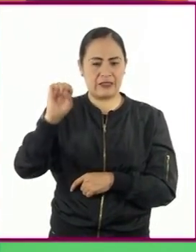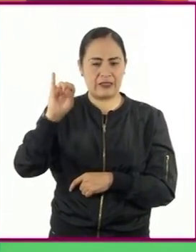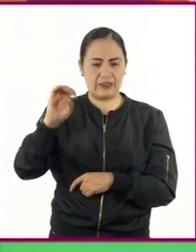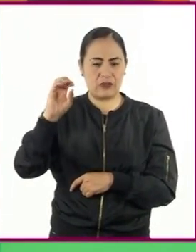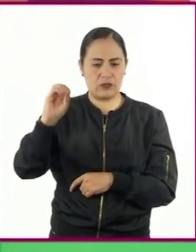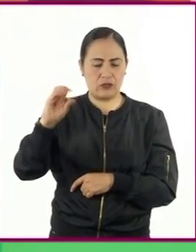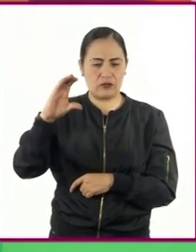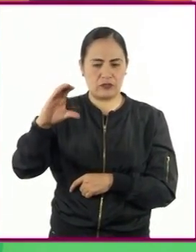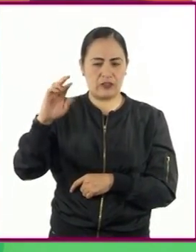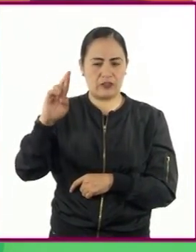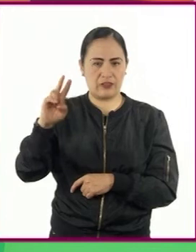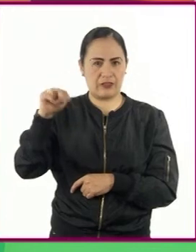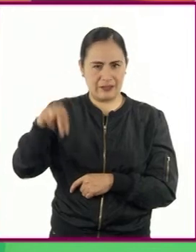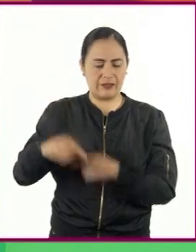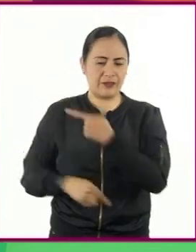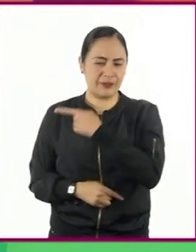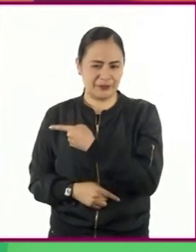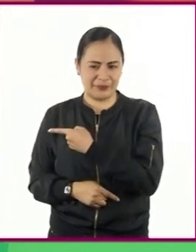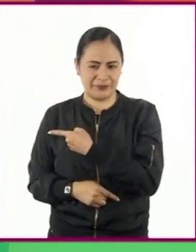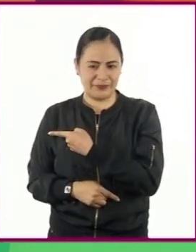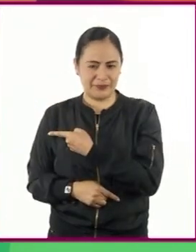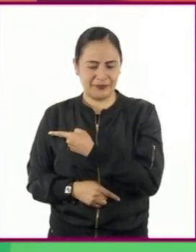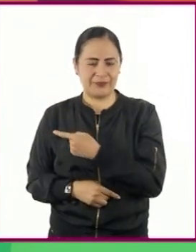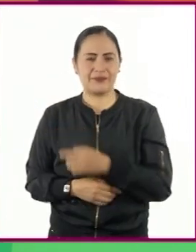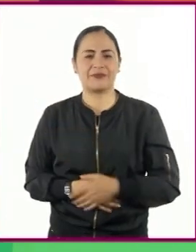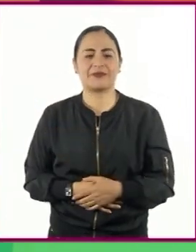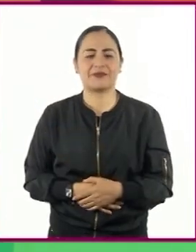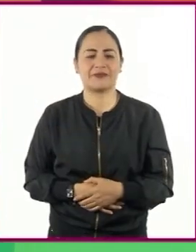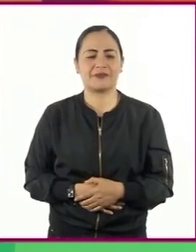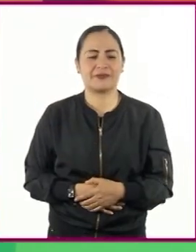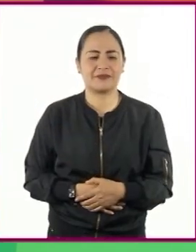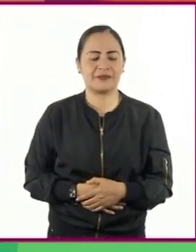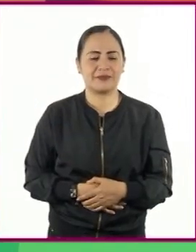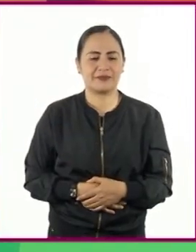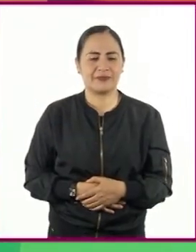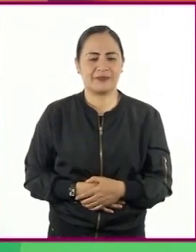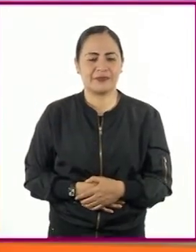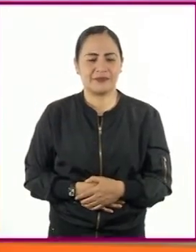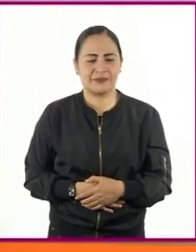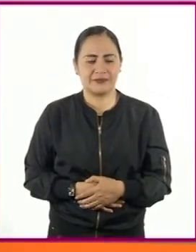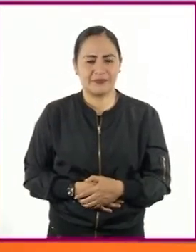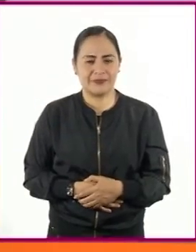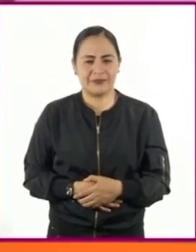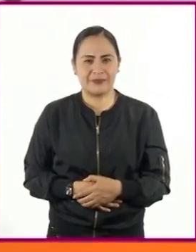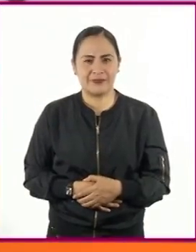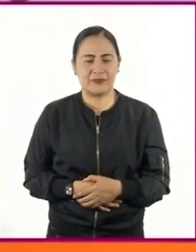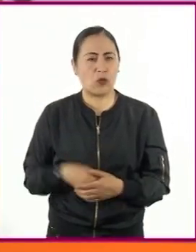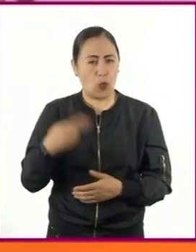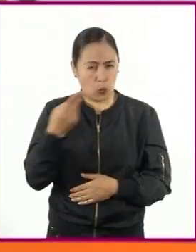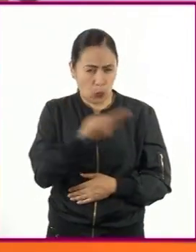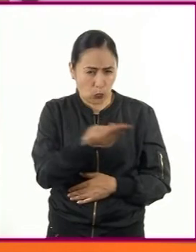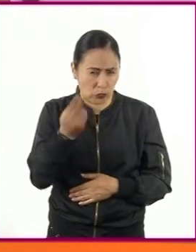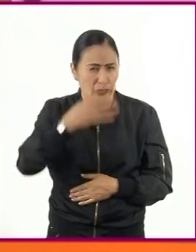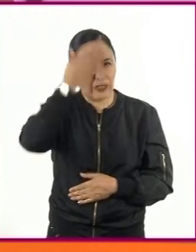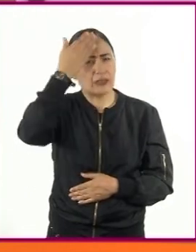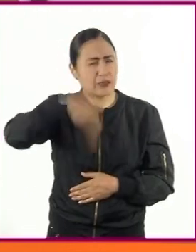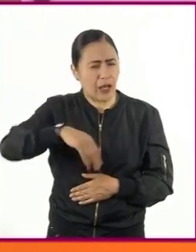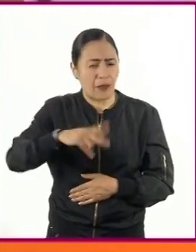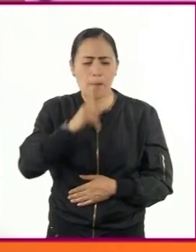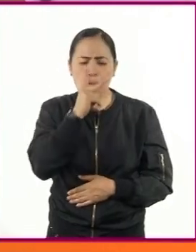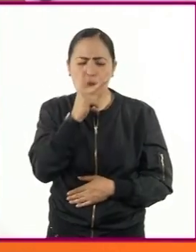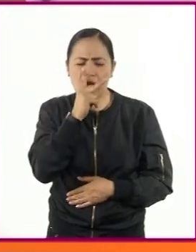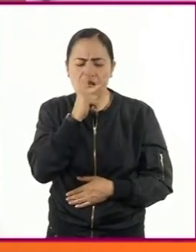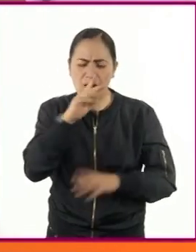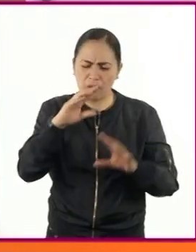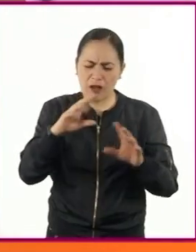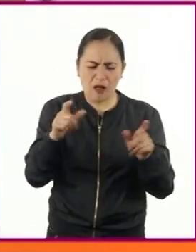-E-G-I-O-C-R-I-N. ¿Saben qué palabra se forma?